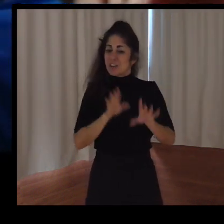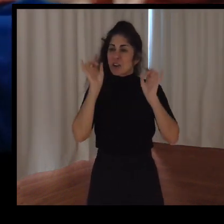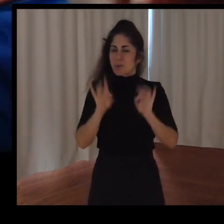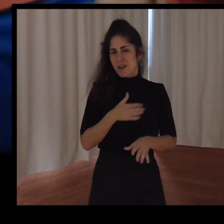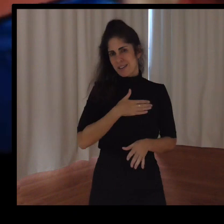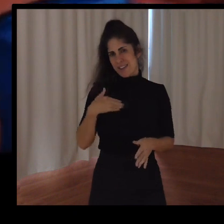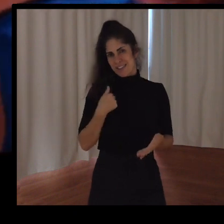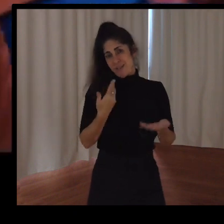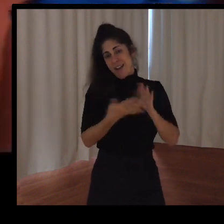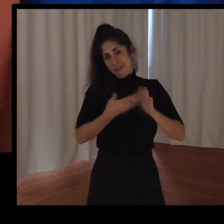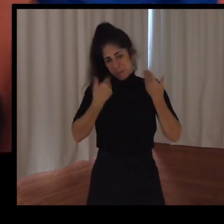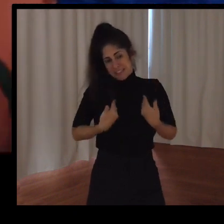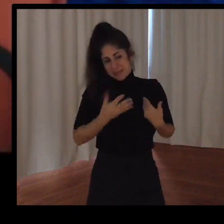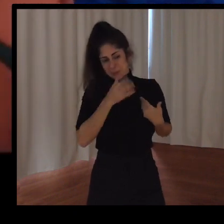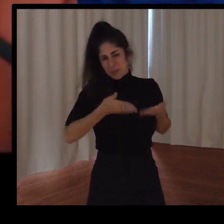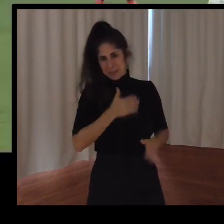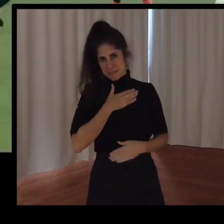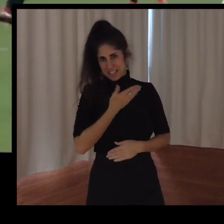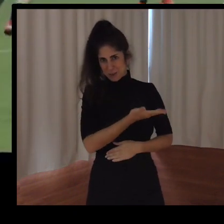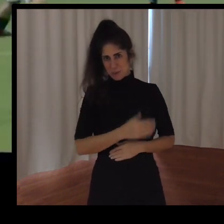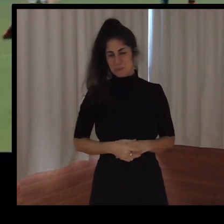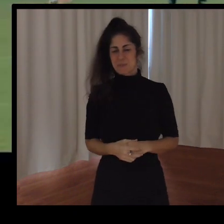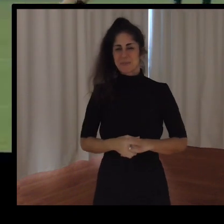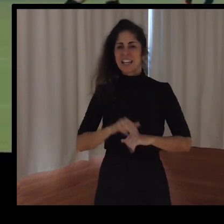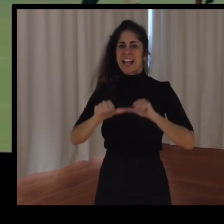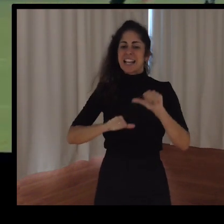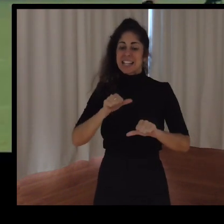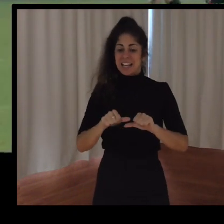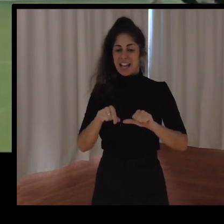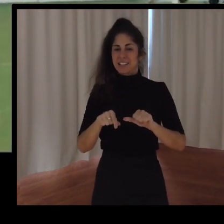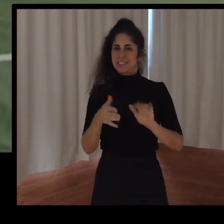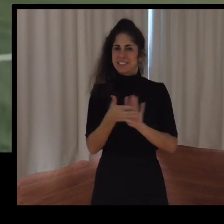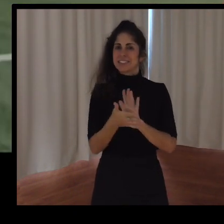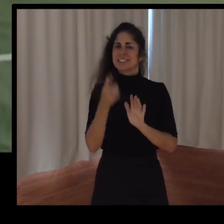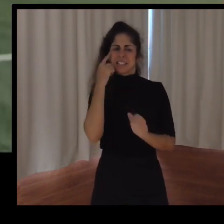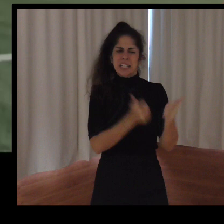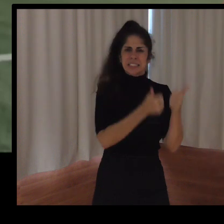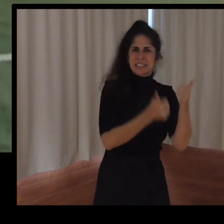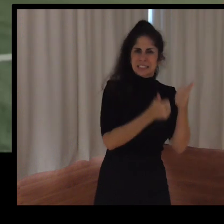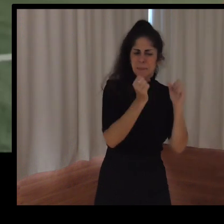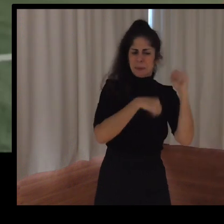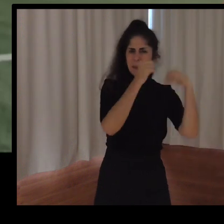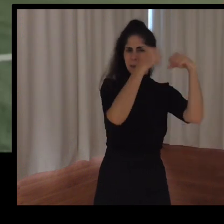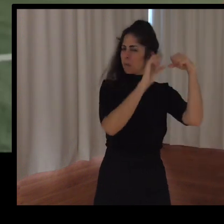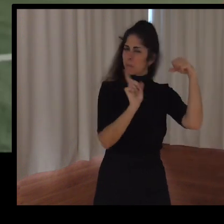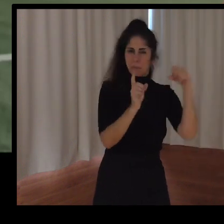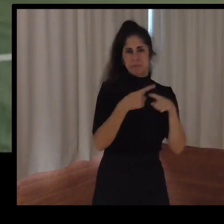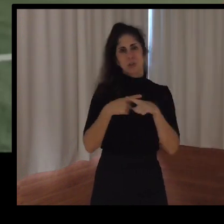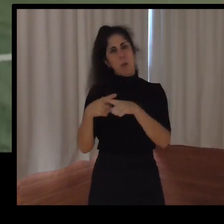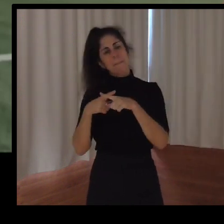La Liga Genuín es compartir antes que competir. Pues nosotros hemos creado